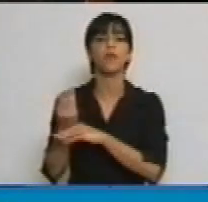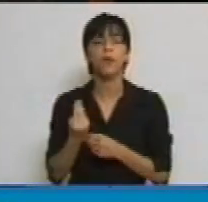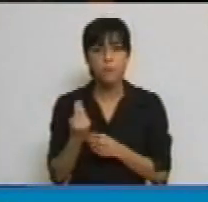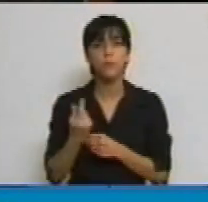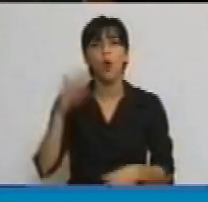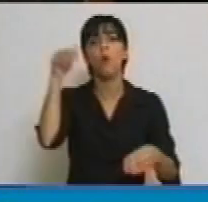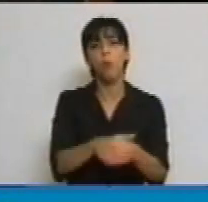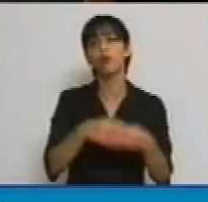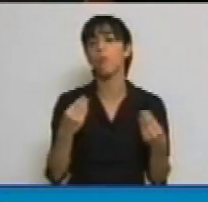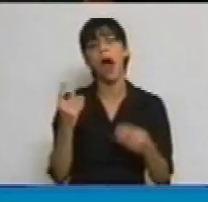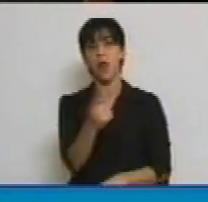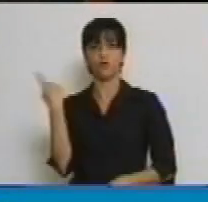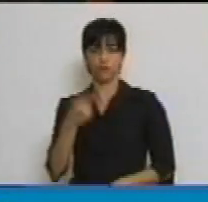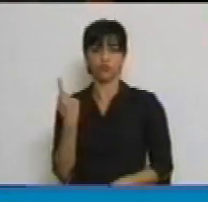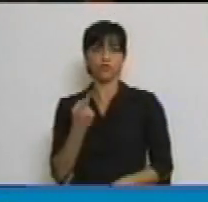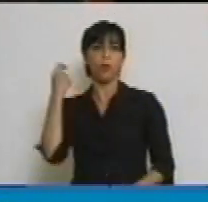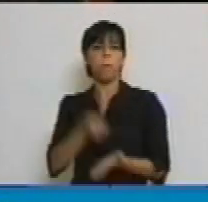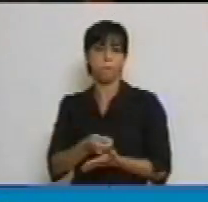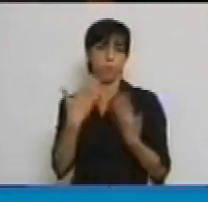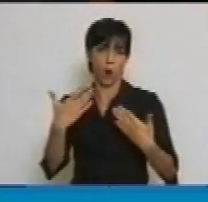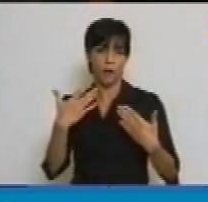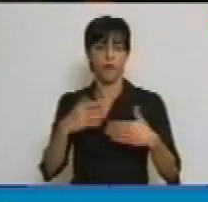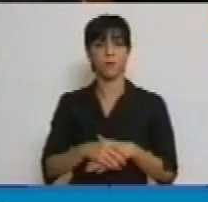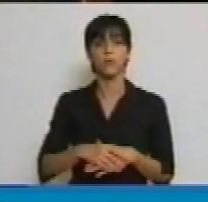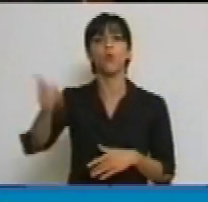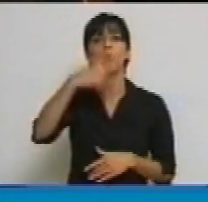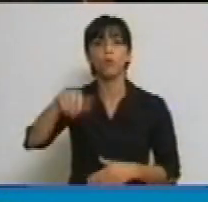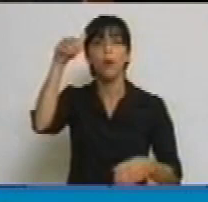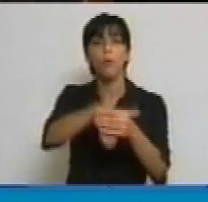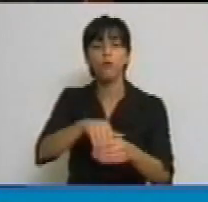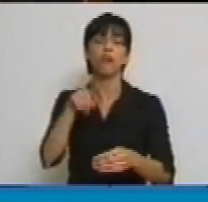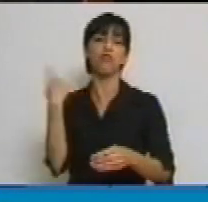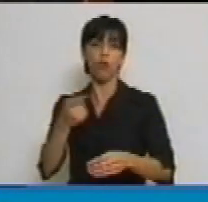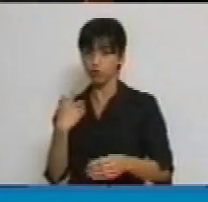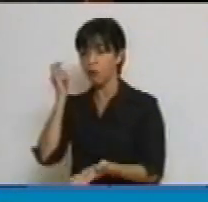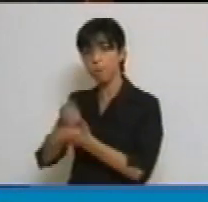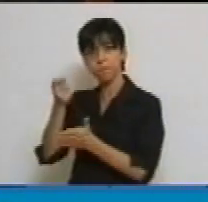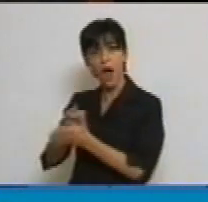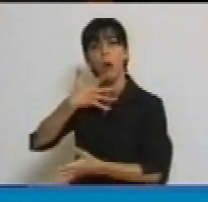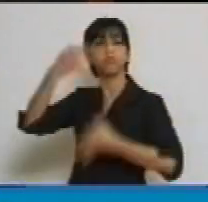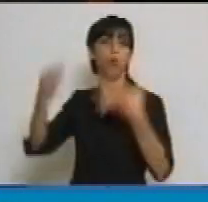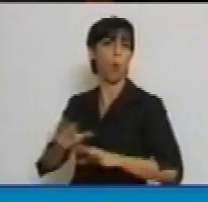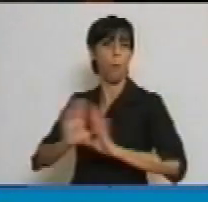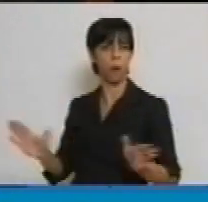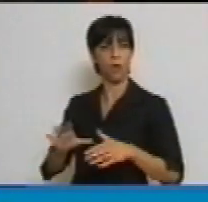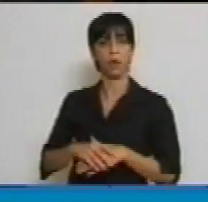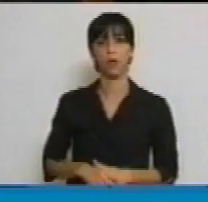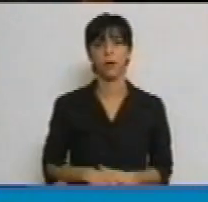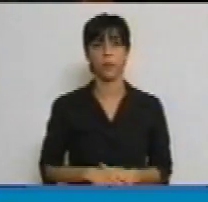para que nosotros podamos pagar. Que voten para que nosotros podamos pagar y cumplir con ese vencimiento.